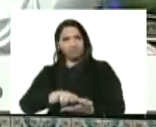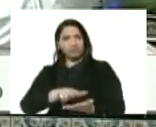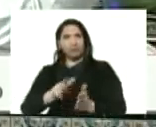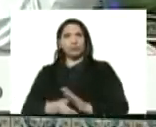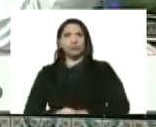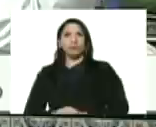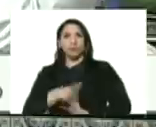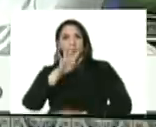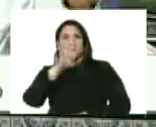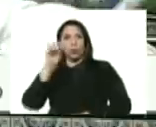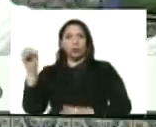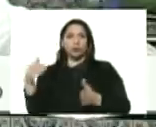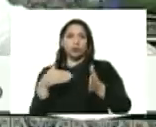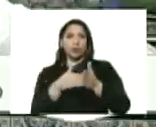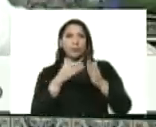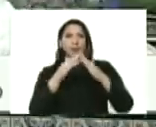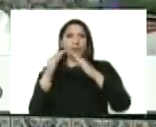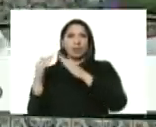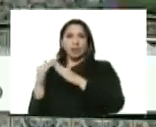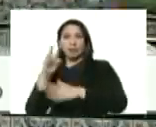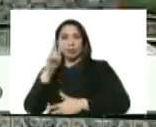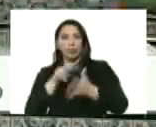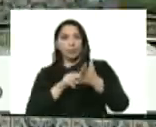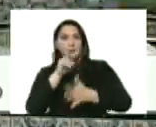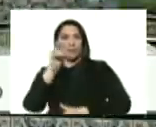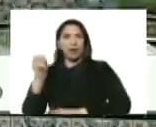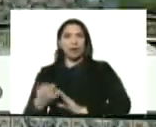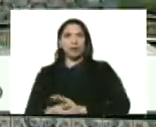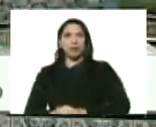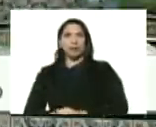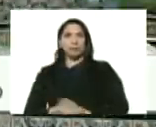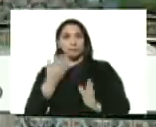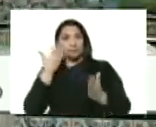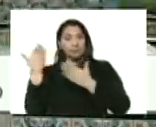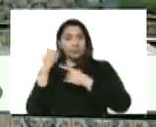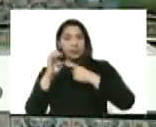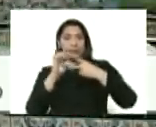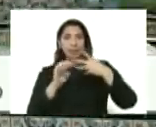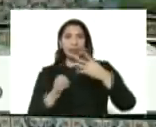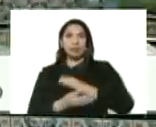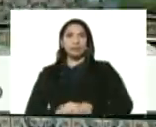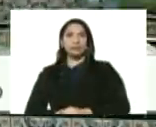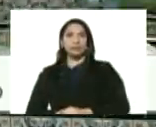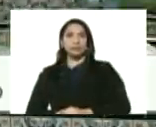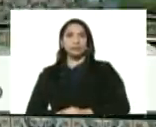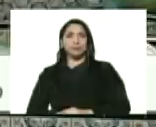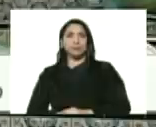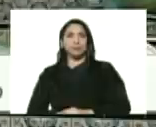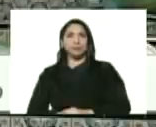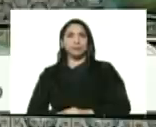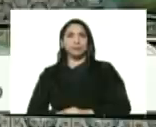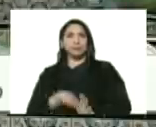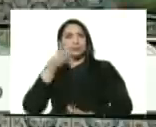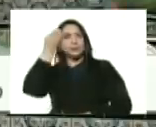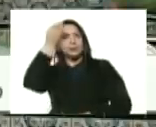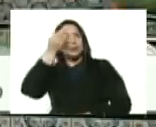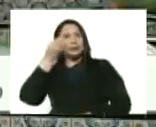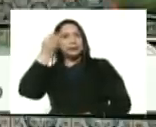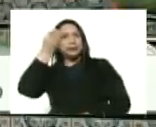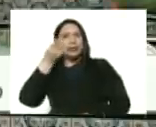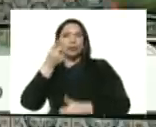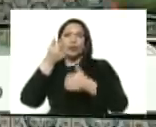400.000 viviendas 2020 ahí está la estrategia pensando bien